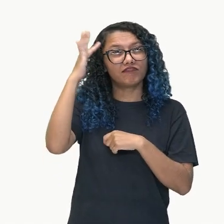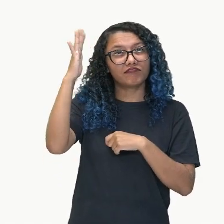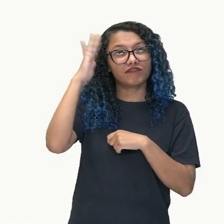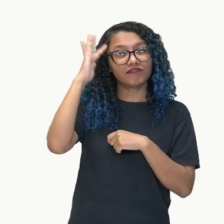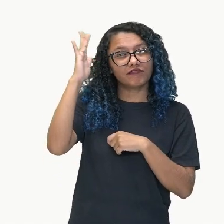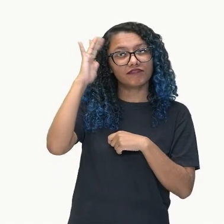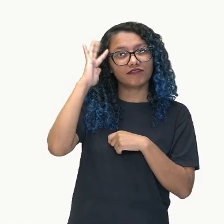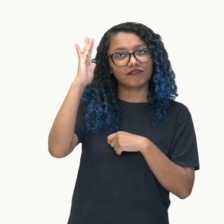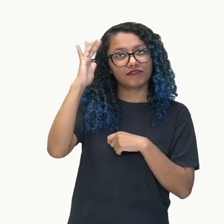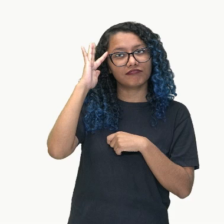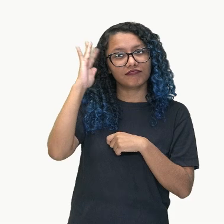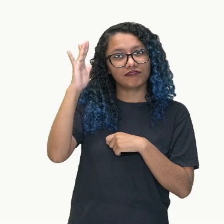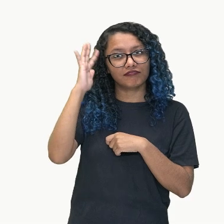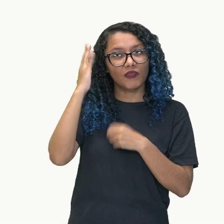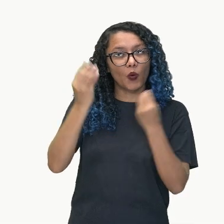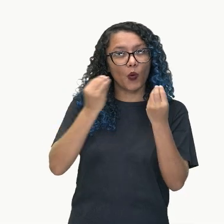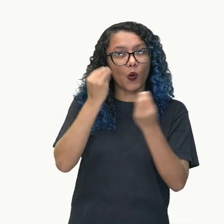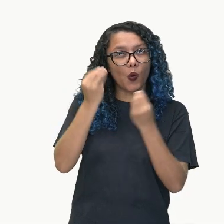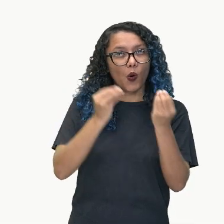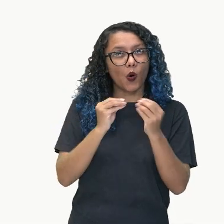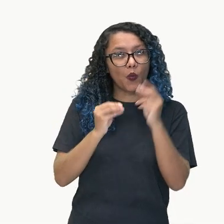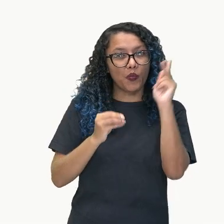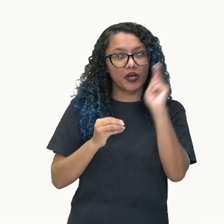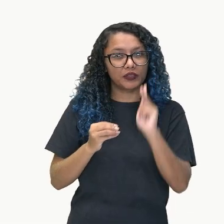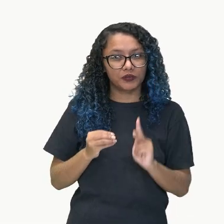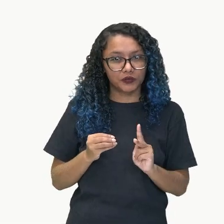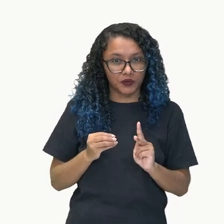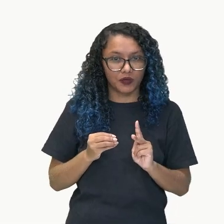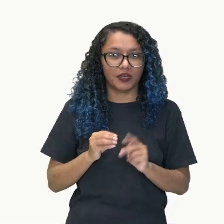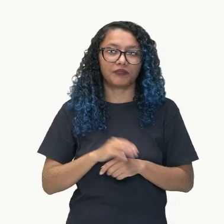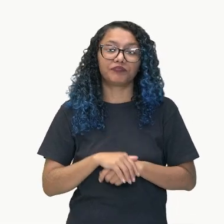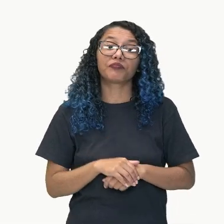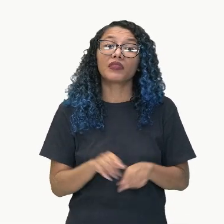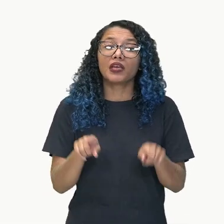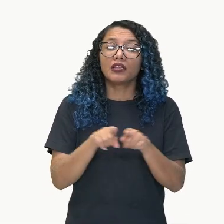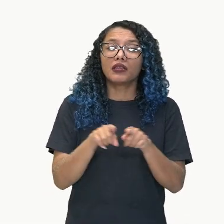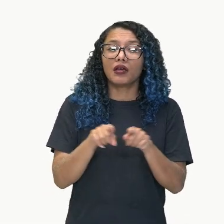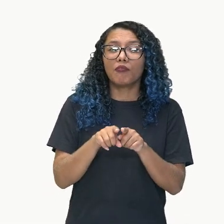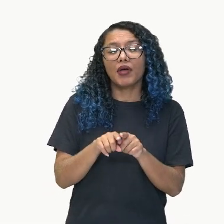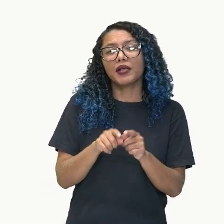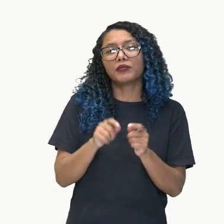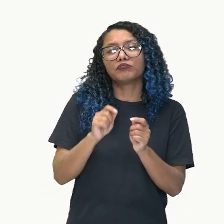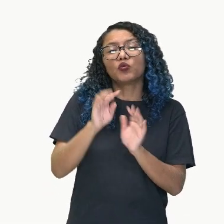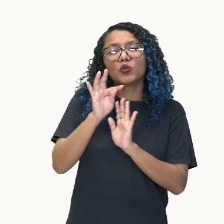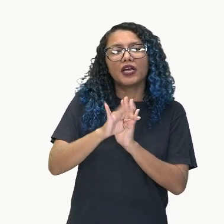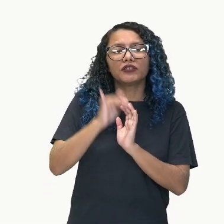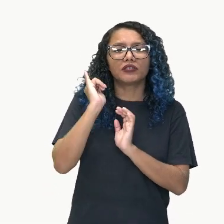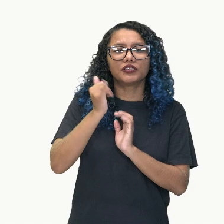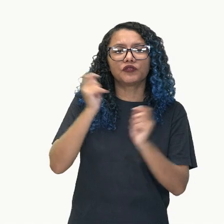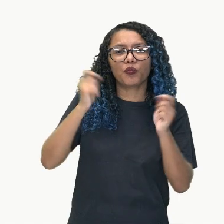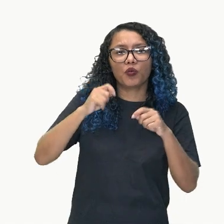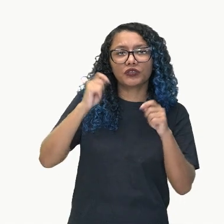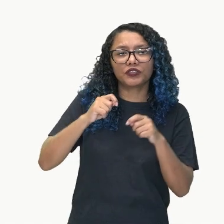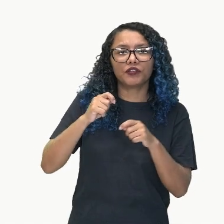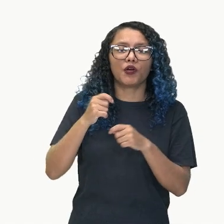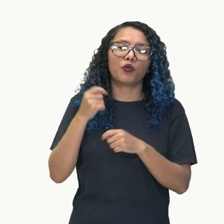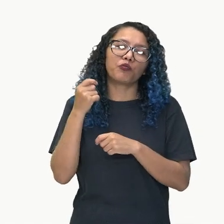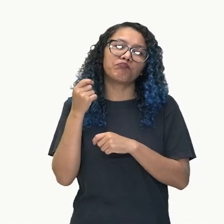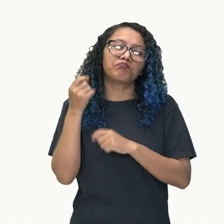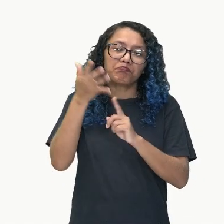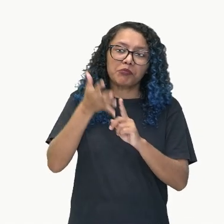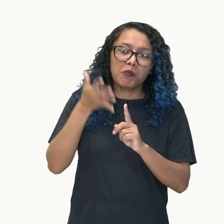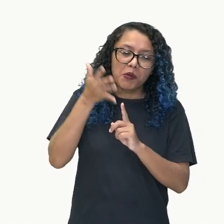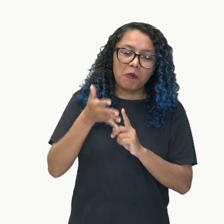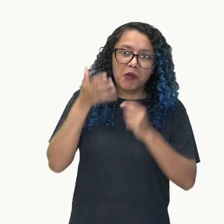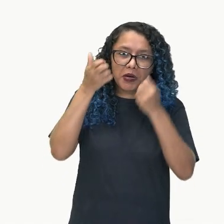ser orales, como las historias que nos escuchamos de las personas. También pueden ser